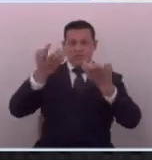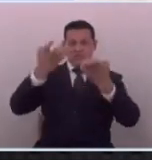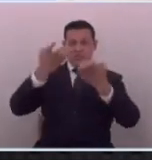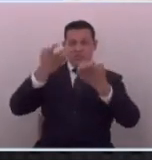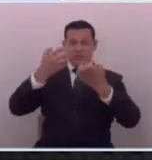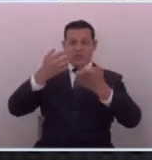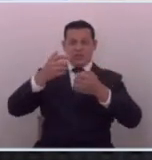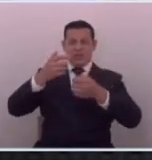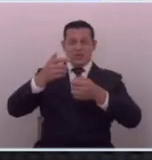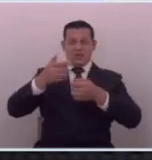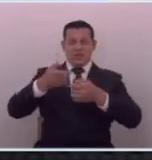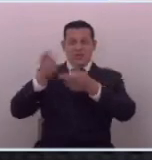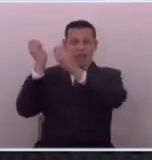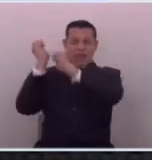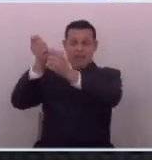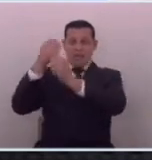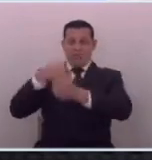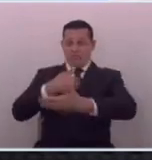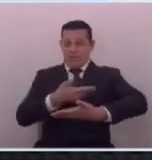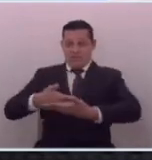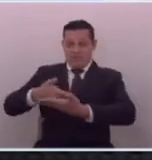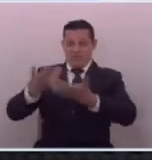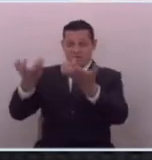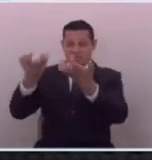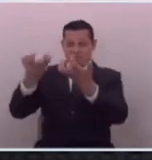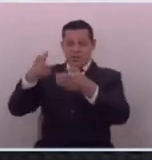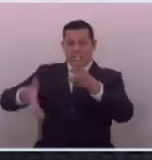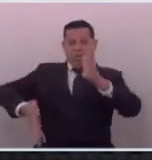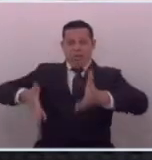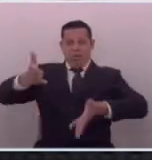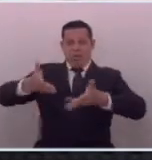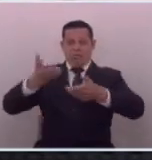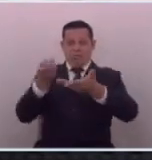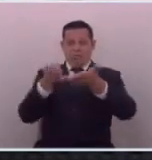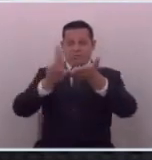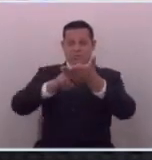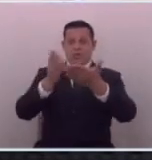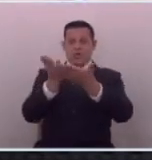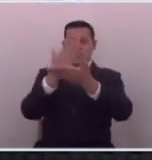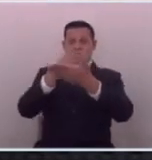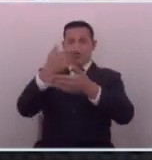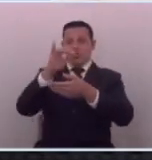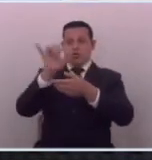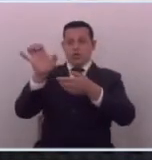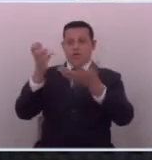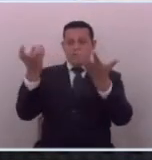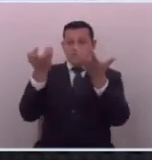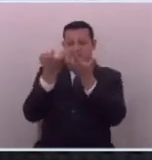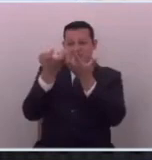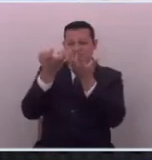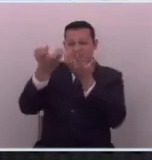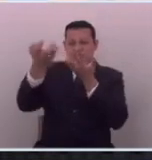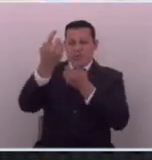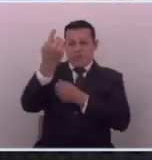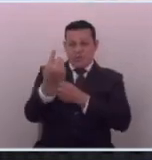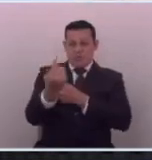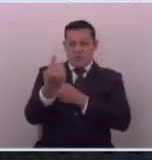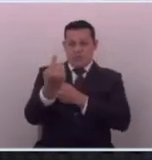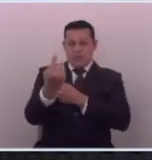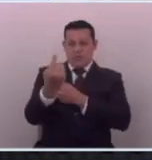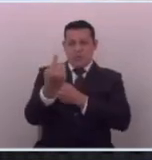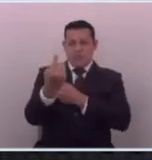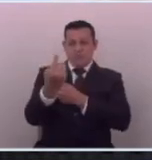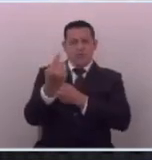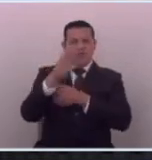piñata de mi hijo que esa que esa marcha y sacan la portada del diario de hoy bien taqueadita de gente taqueadita